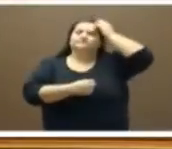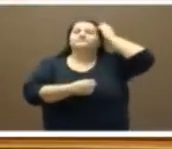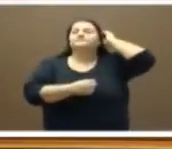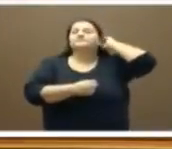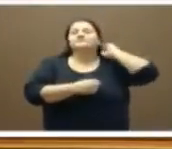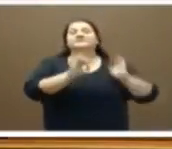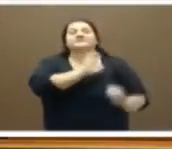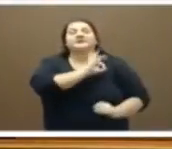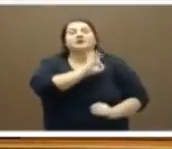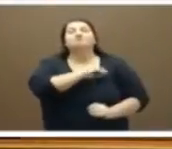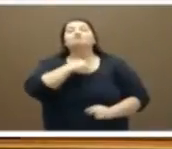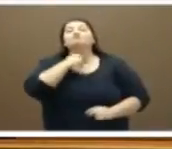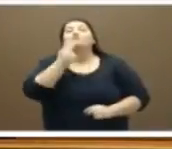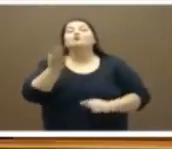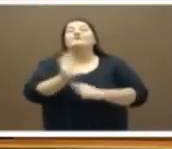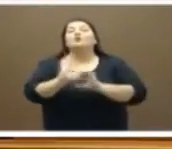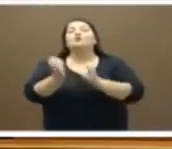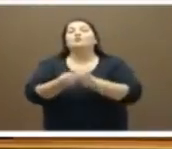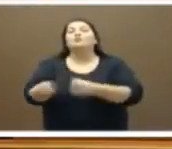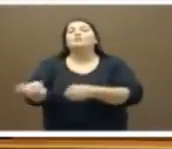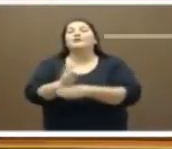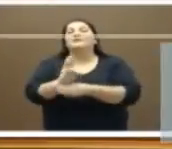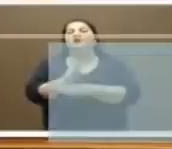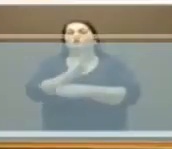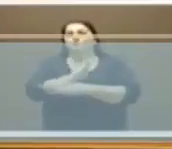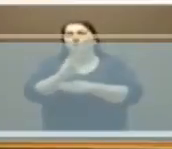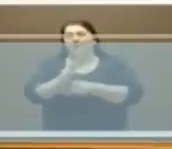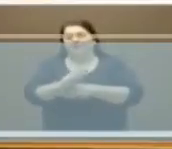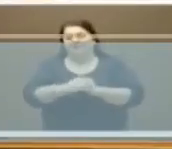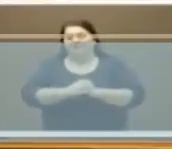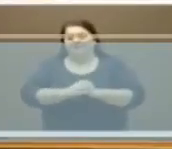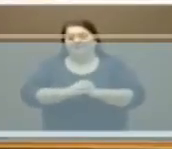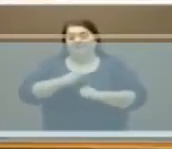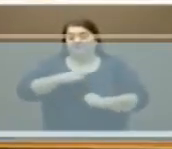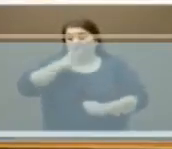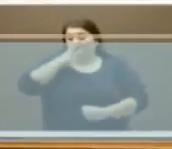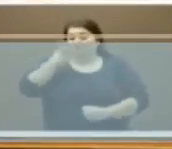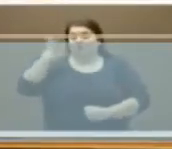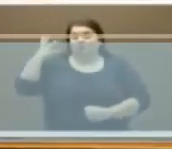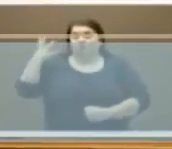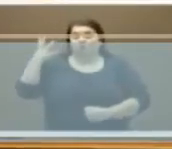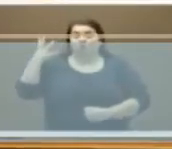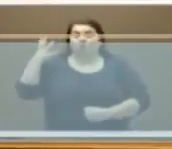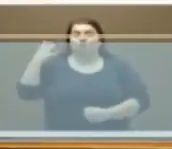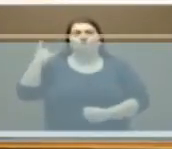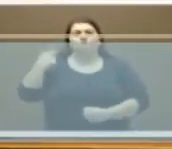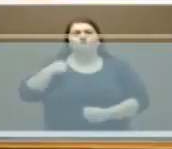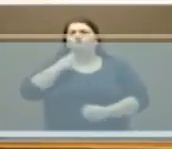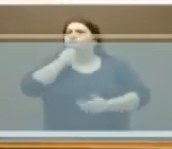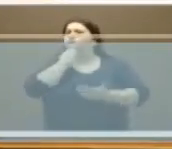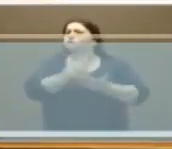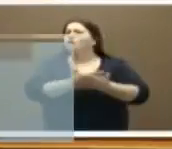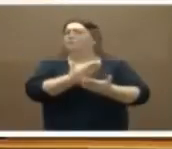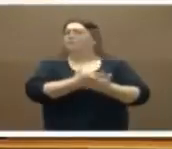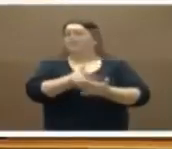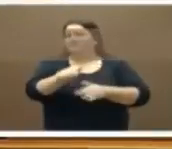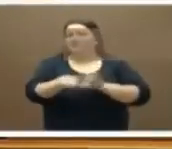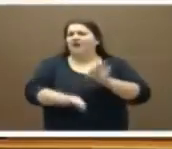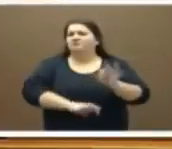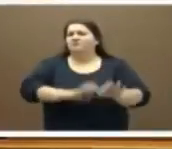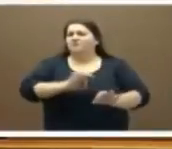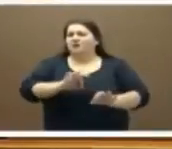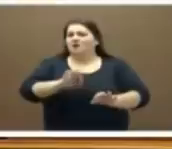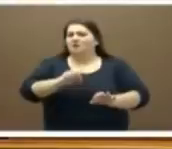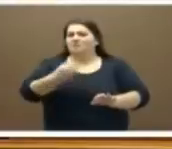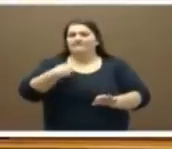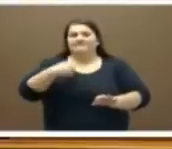Señor portavoz del Grupo Parlamentario Popular, hace cuatro años se propuso a esta Cámara la misma